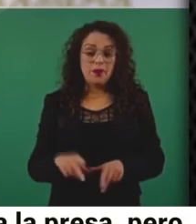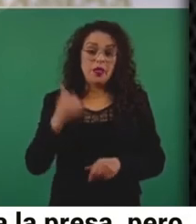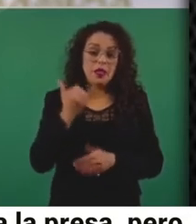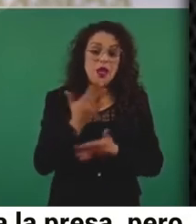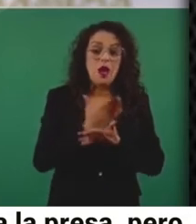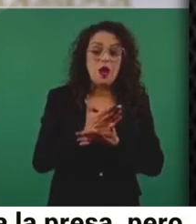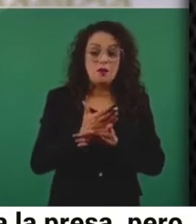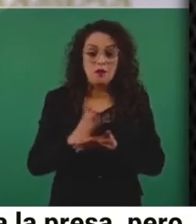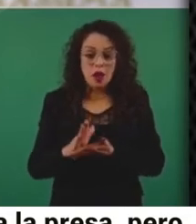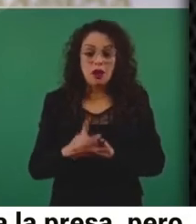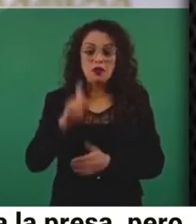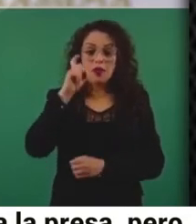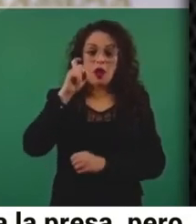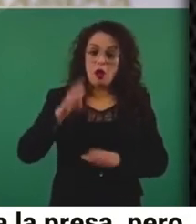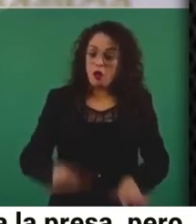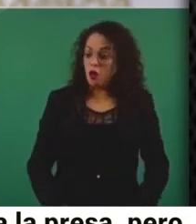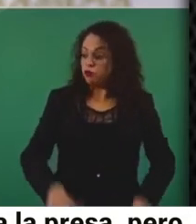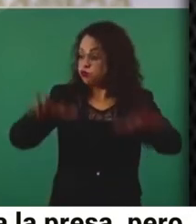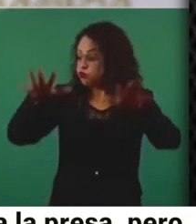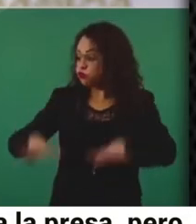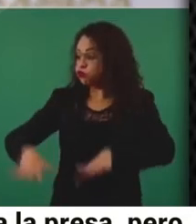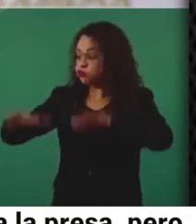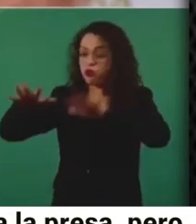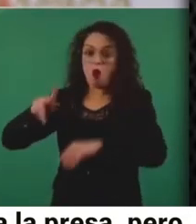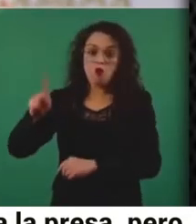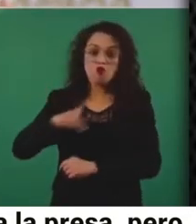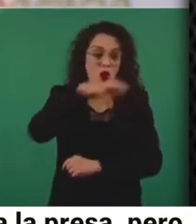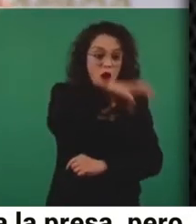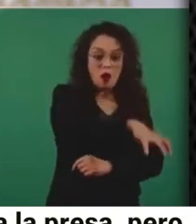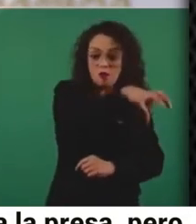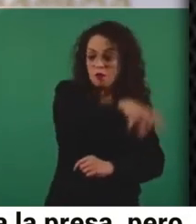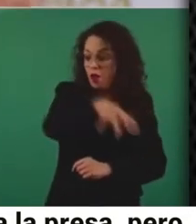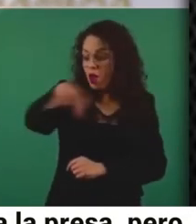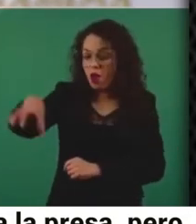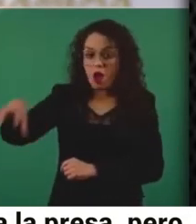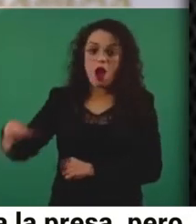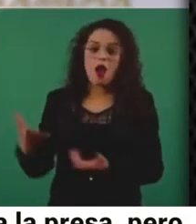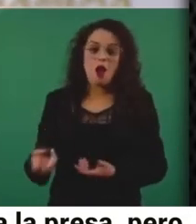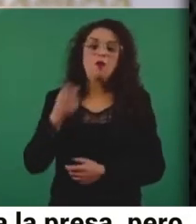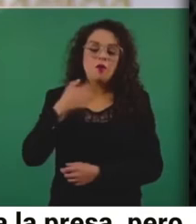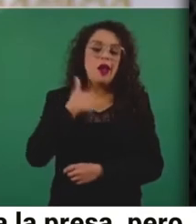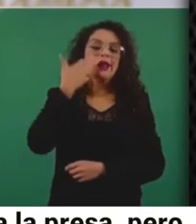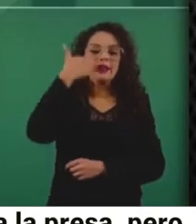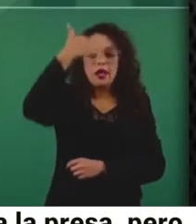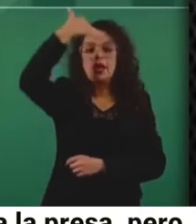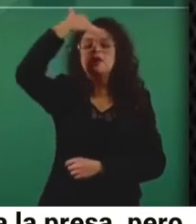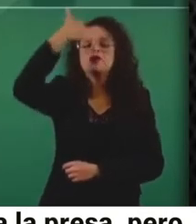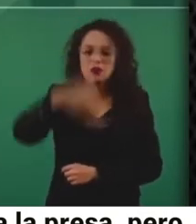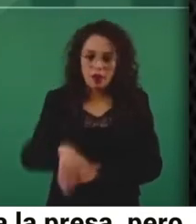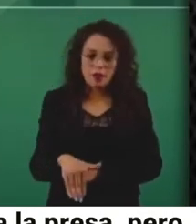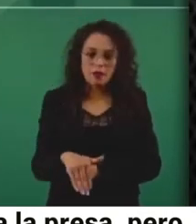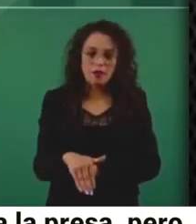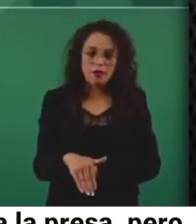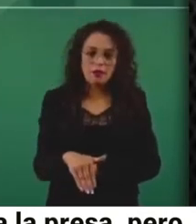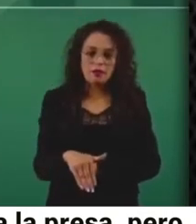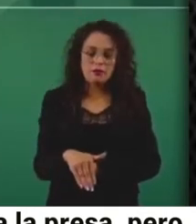se inundan los pueblos. Pero quiero saber ya en definitiva qué